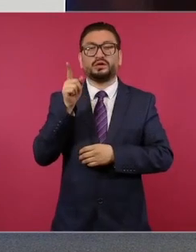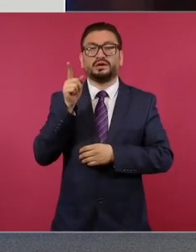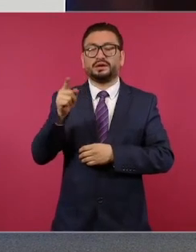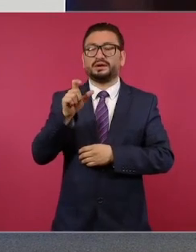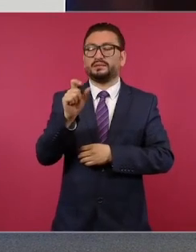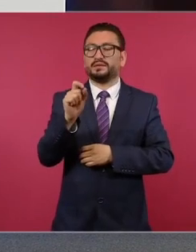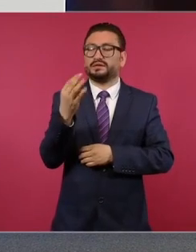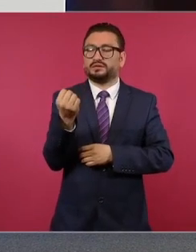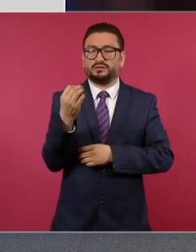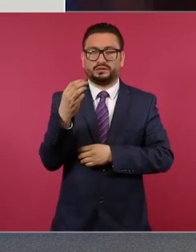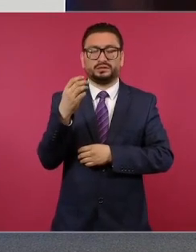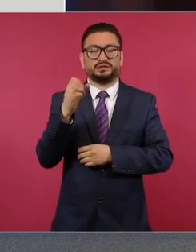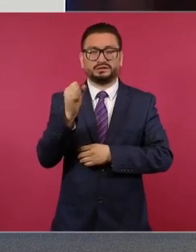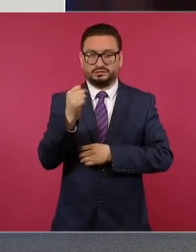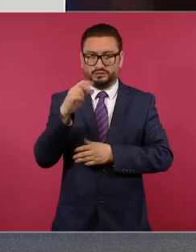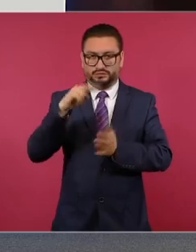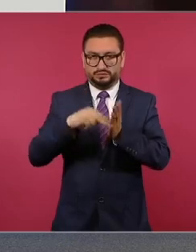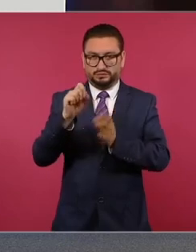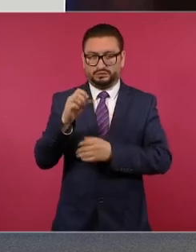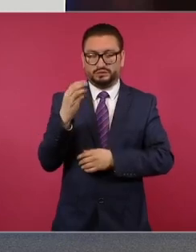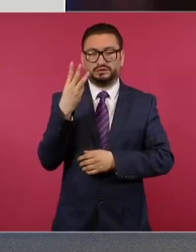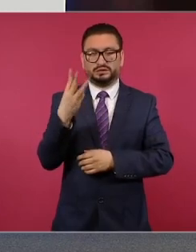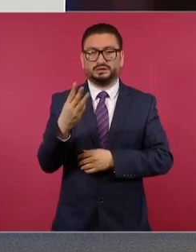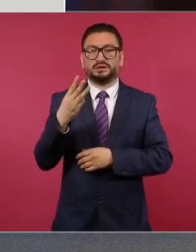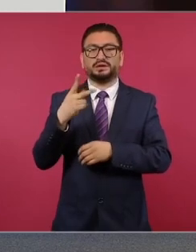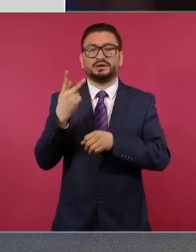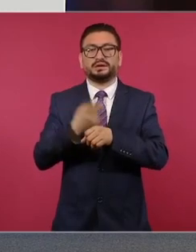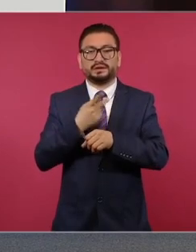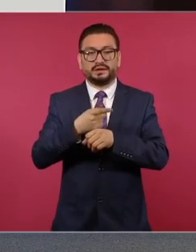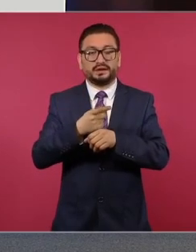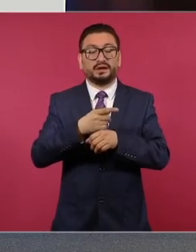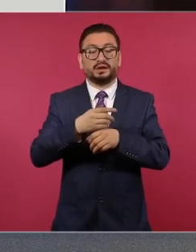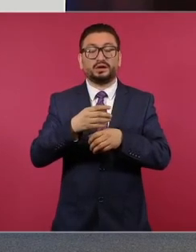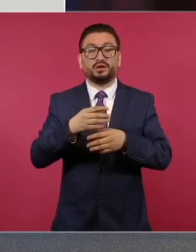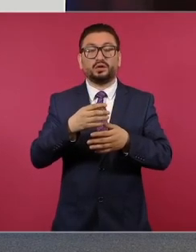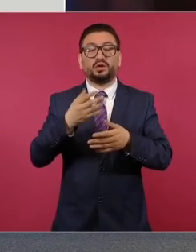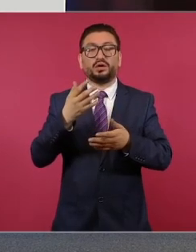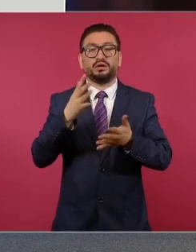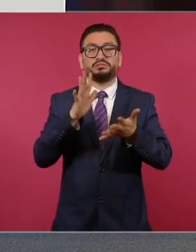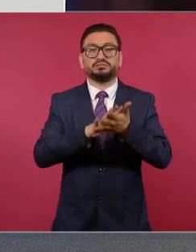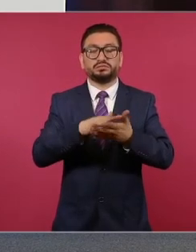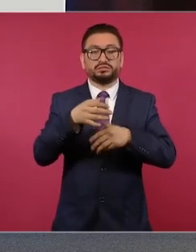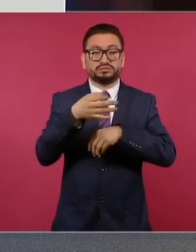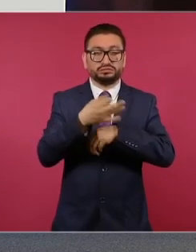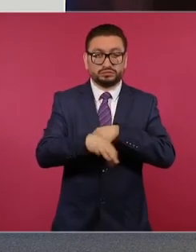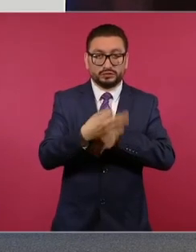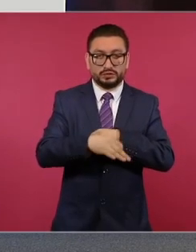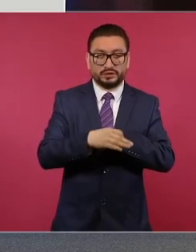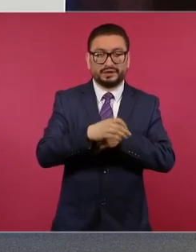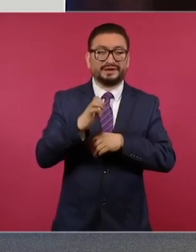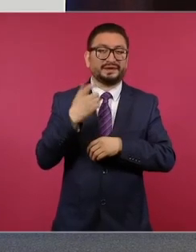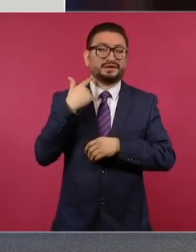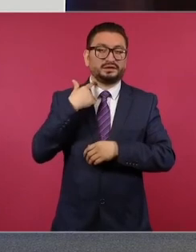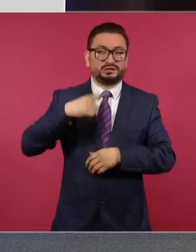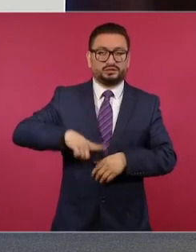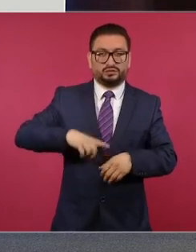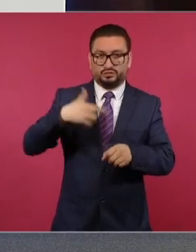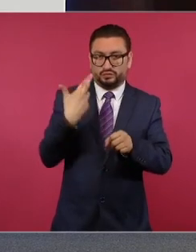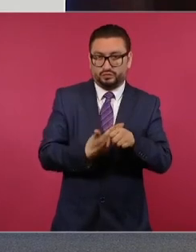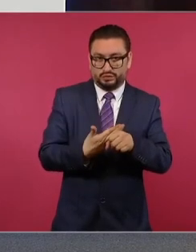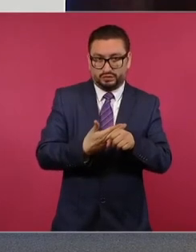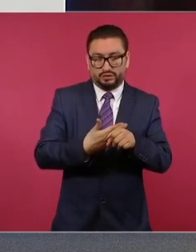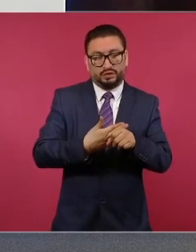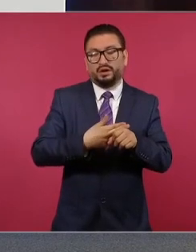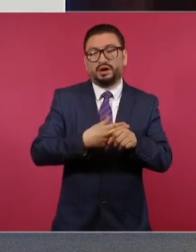29 de septiembre de 2023 le cambió la prisión preventiva justificada al exgobernador de